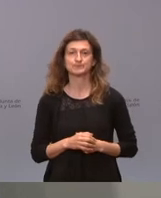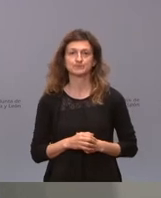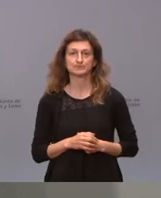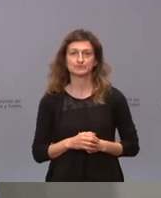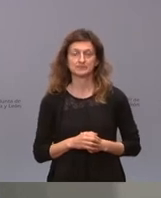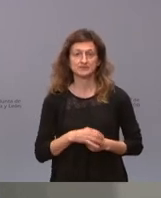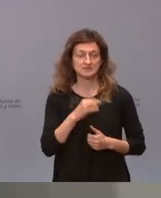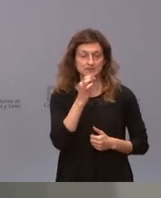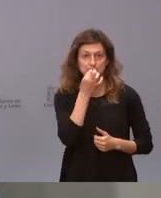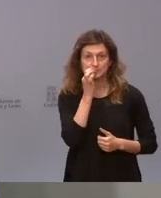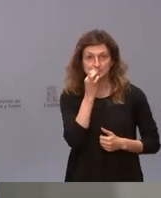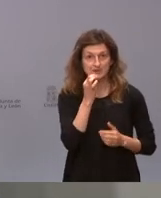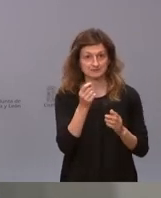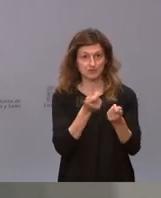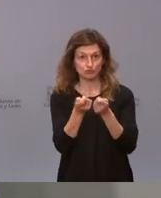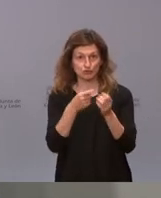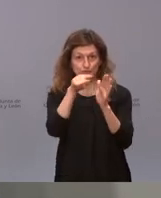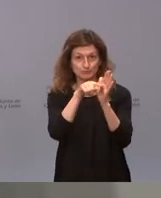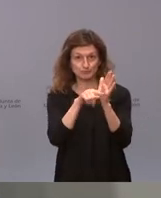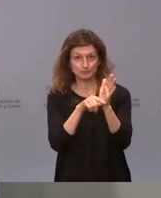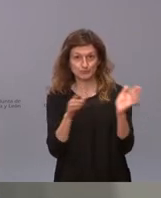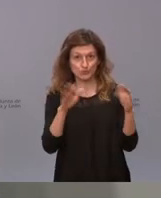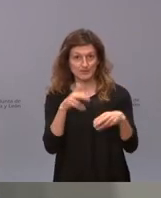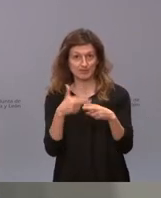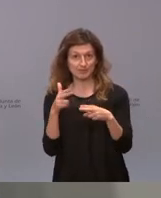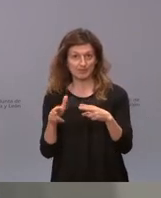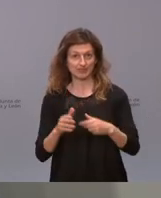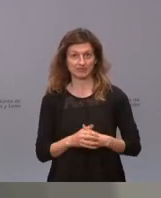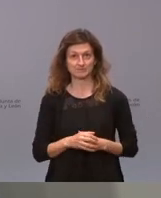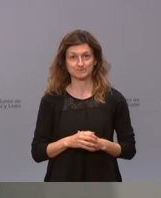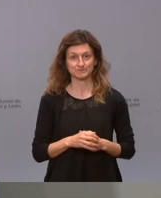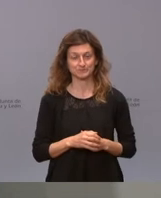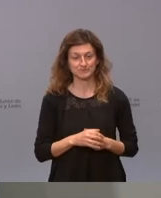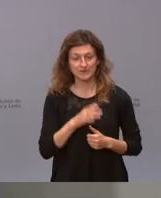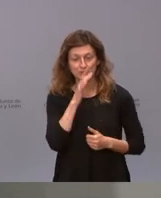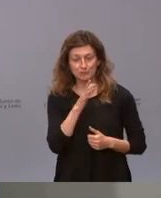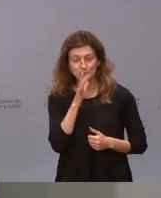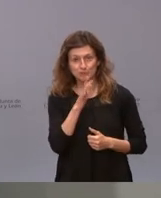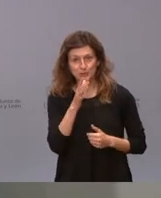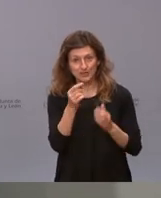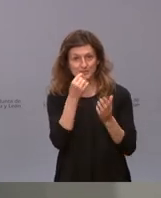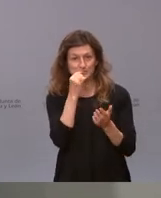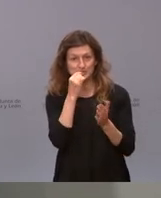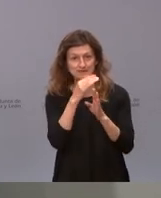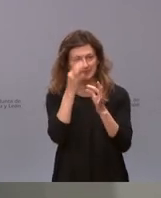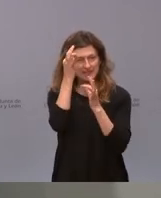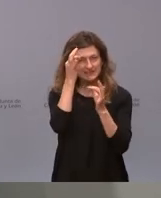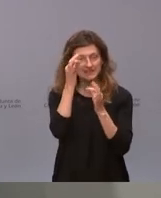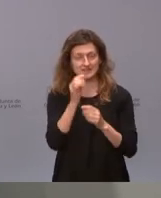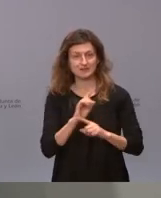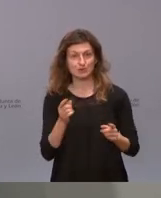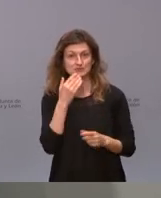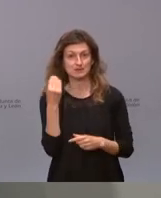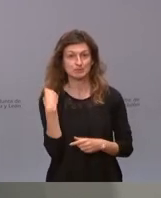comer pipas no está regulado como actividad decirles que no hemos llegado a este nivel de detalle pero si lo que me